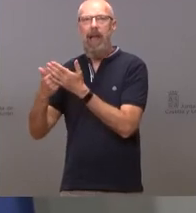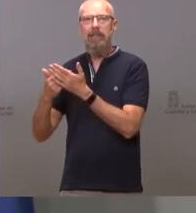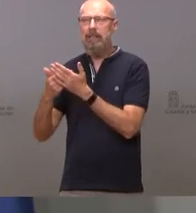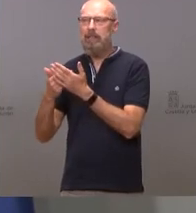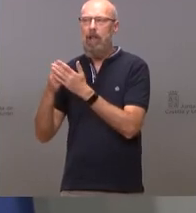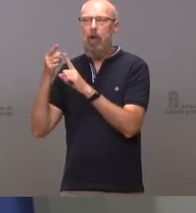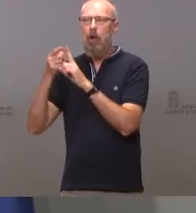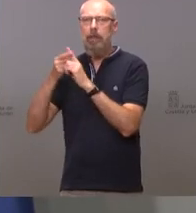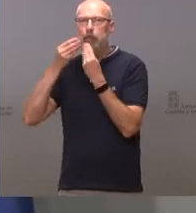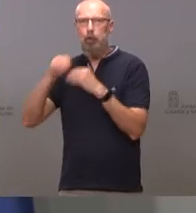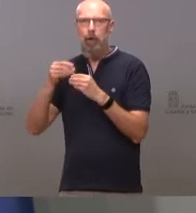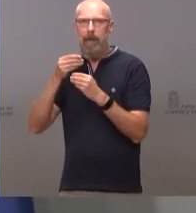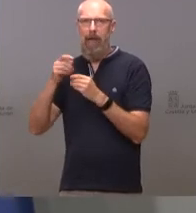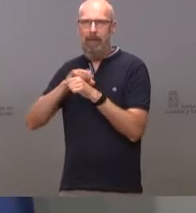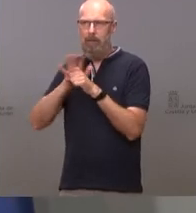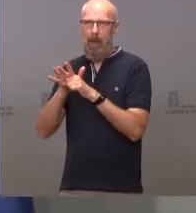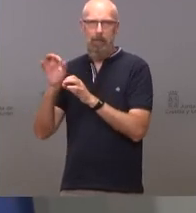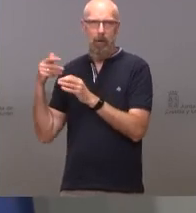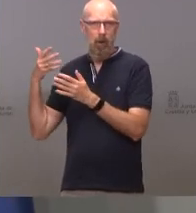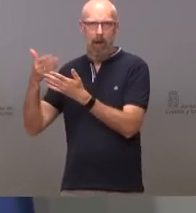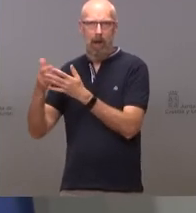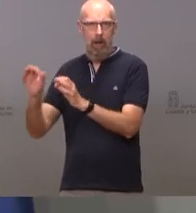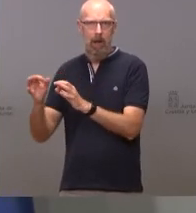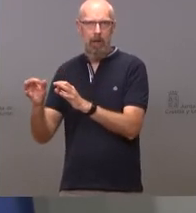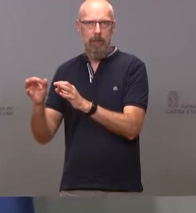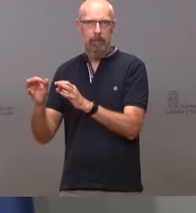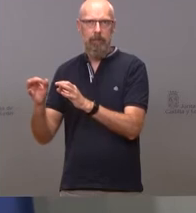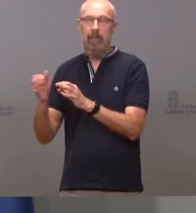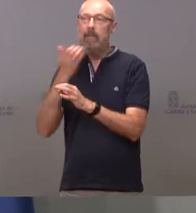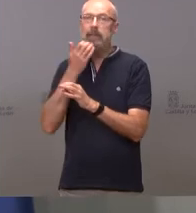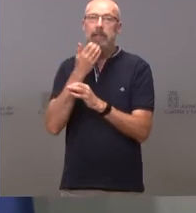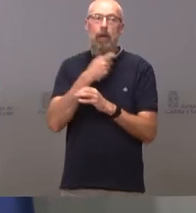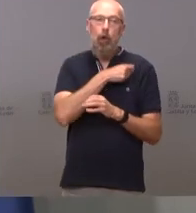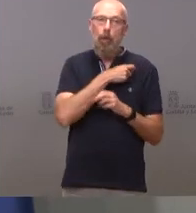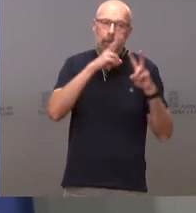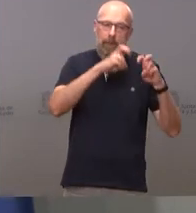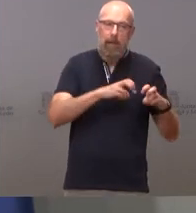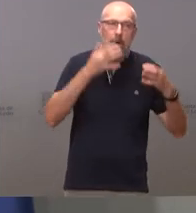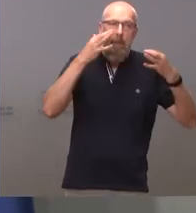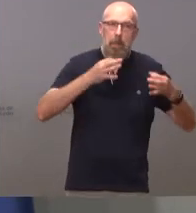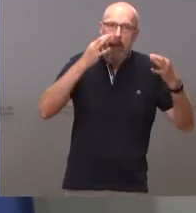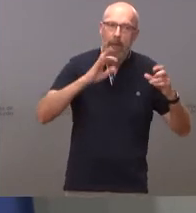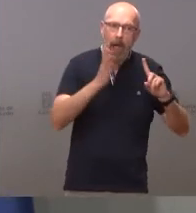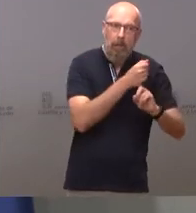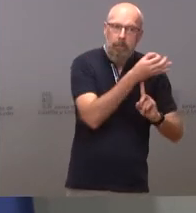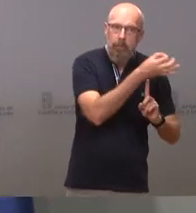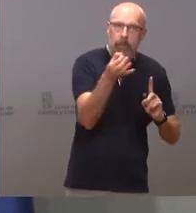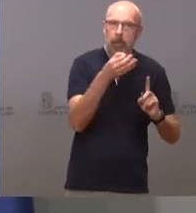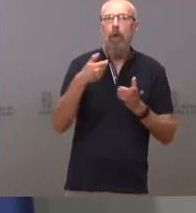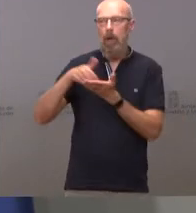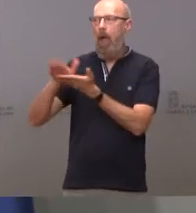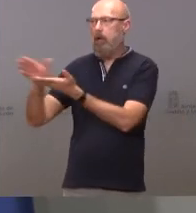y es absolutamente imprescindible si alguien quiere saber la verdad si lo que se quiere es hacer un uso